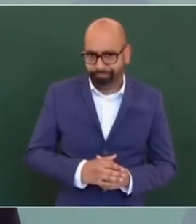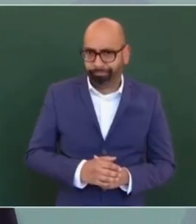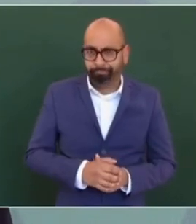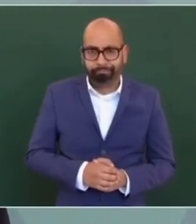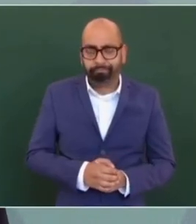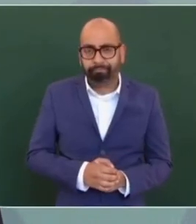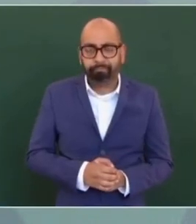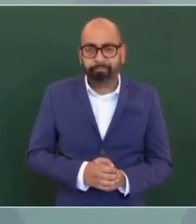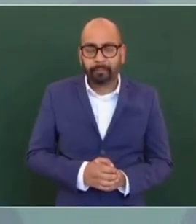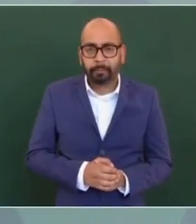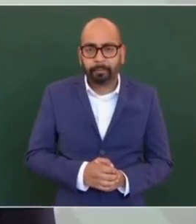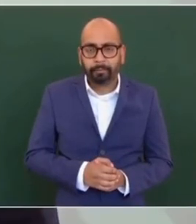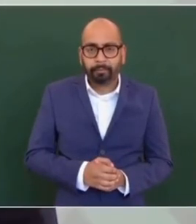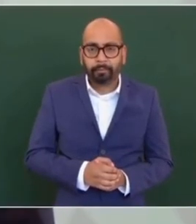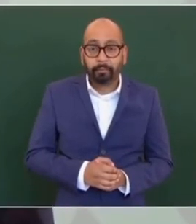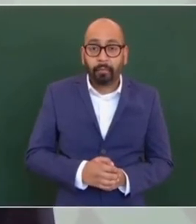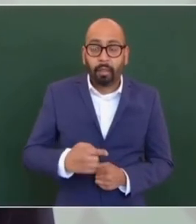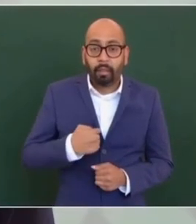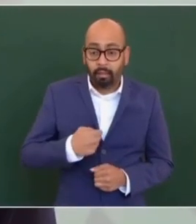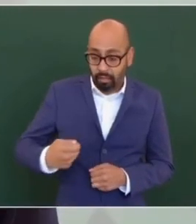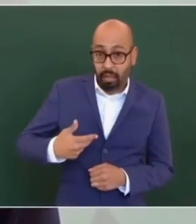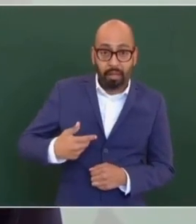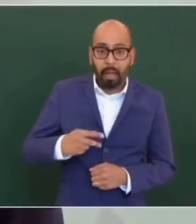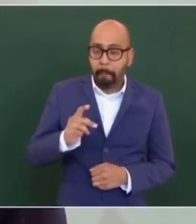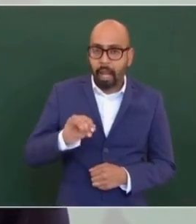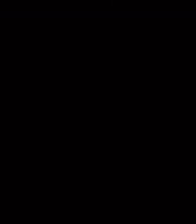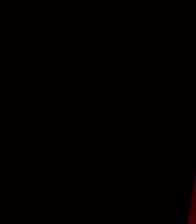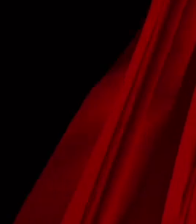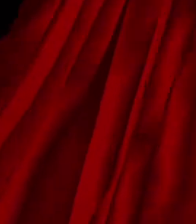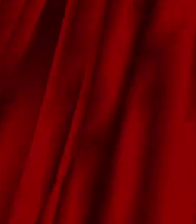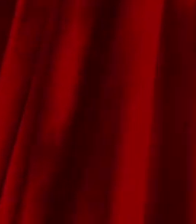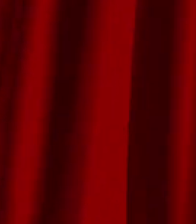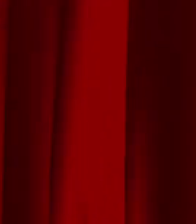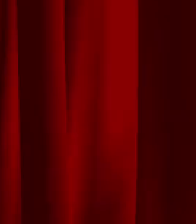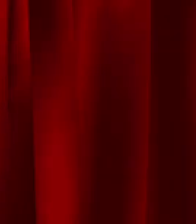Tenía que decir desde entonces, a mí me pueden llamar peje, pero no soy lagarto.